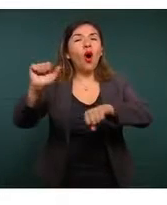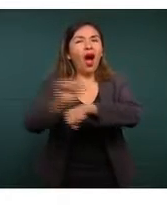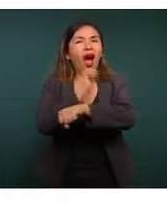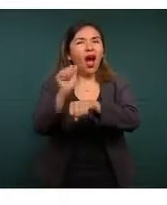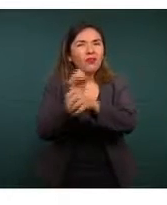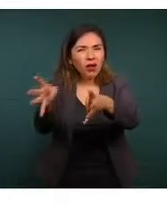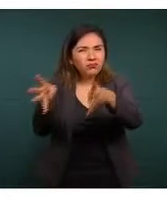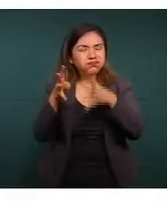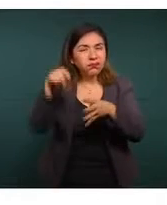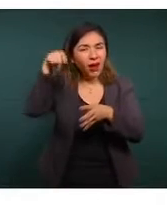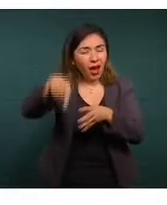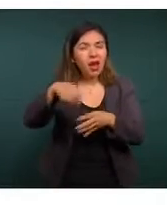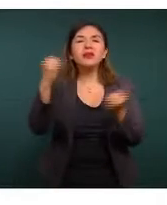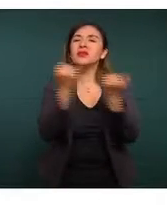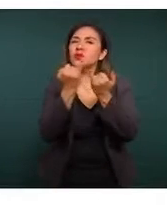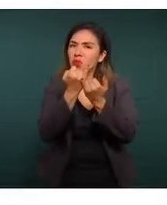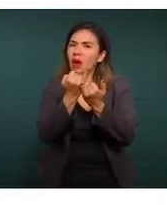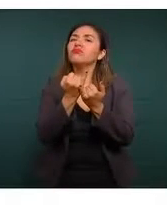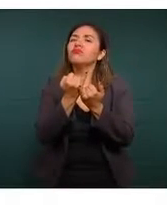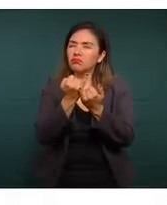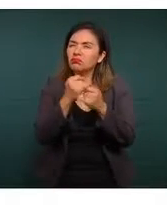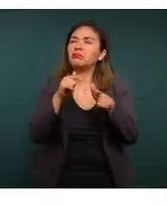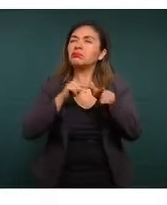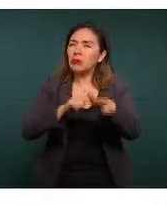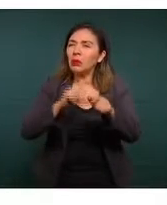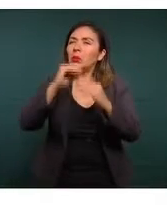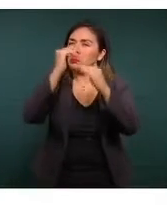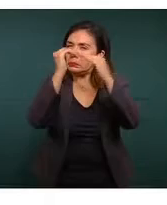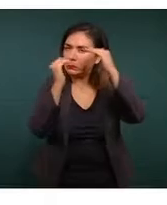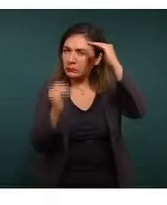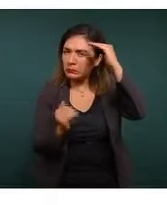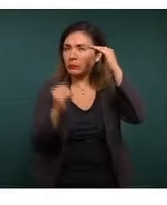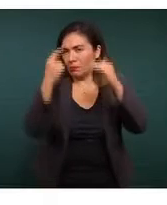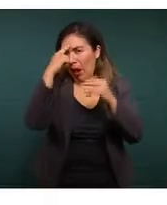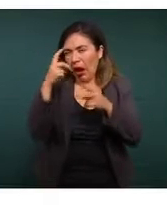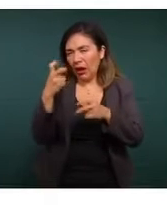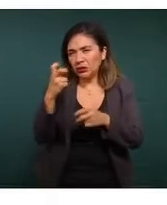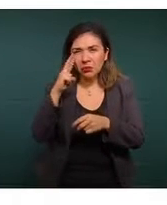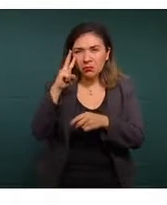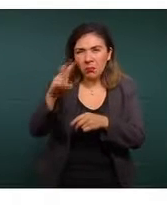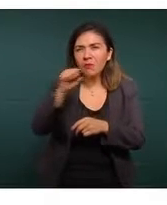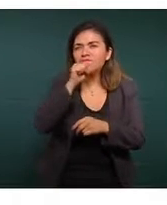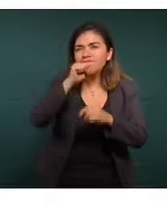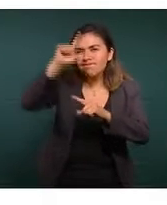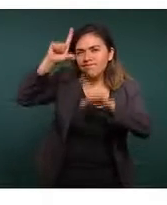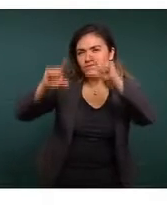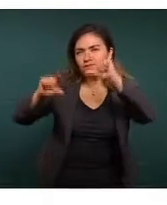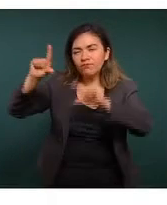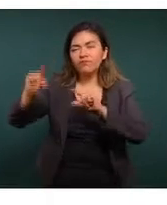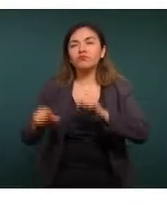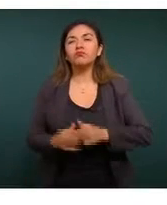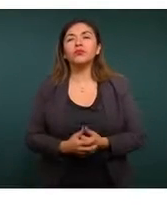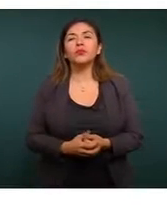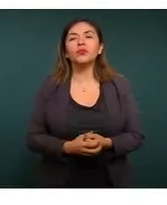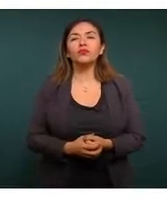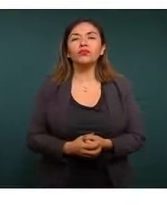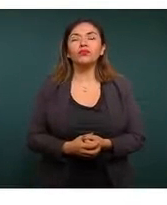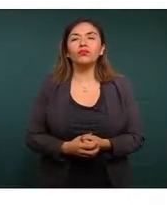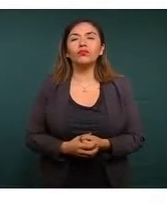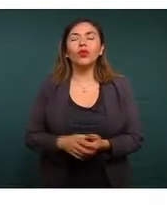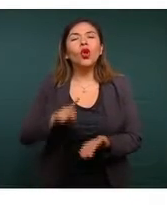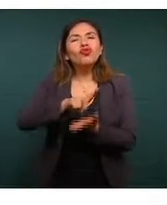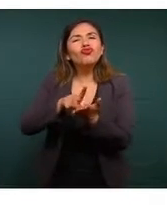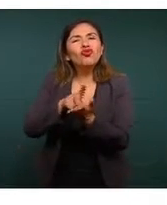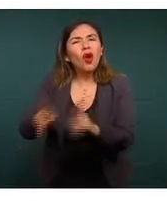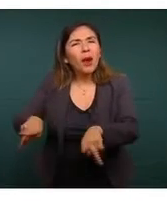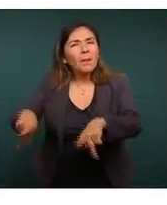otro delito que también va hacia la baja. Aquí lo pueden ver en la gráfica. El